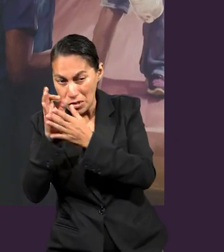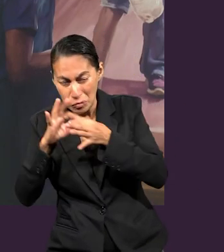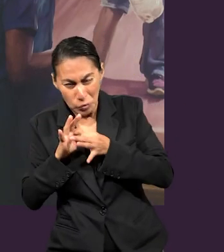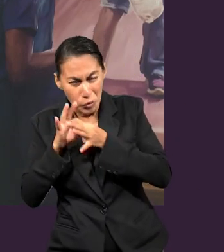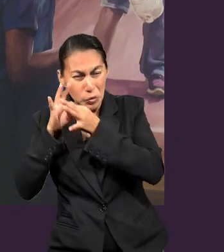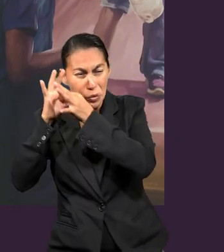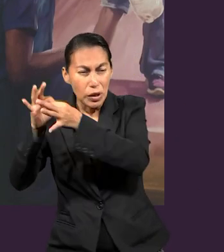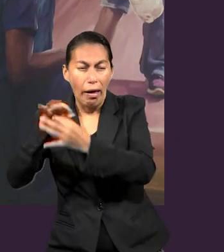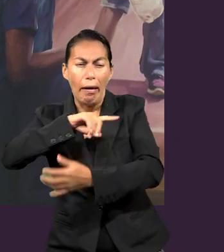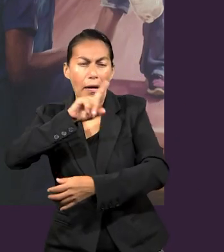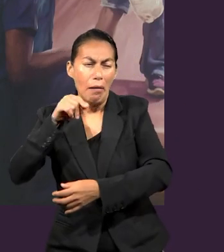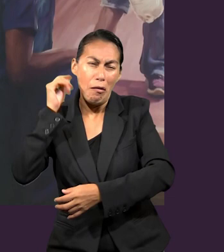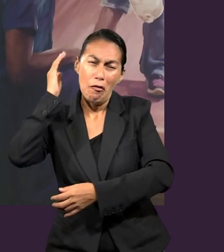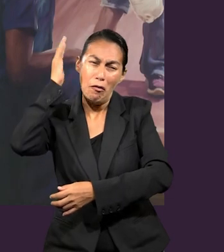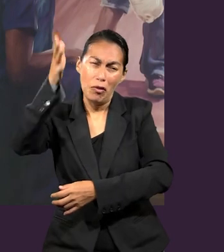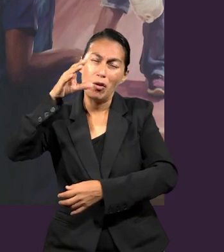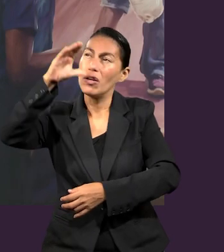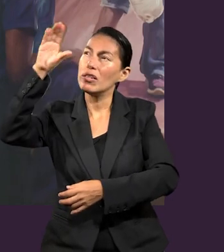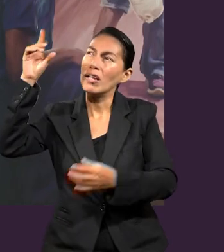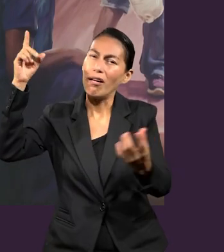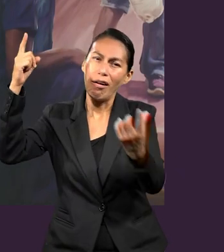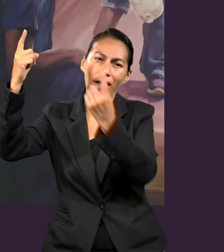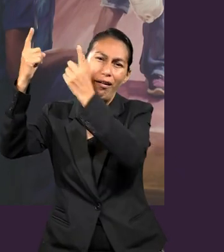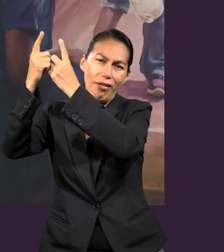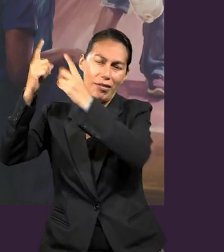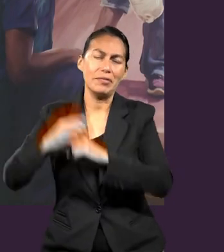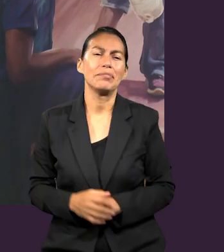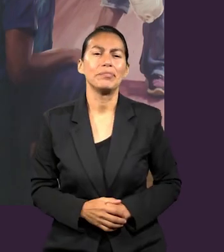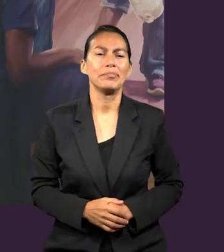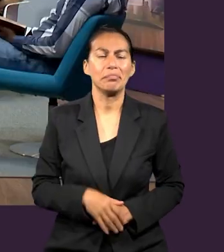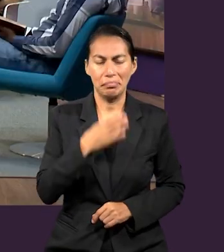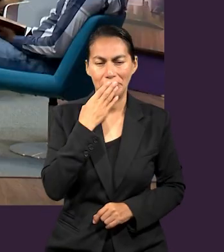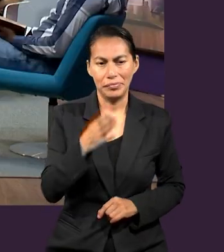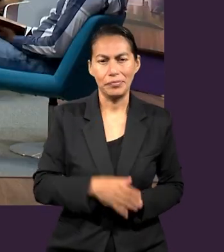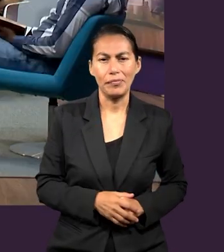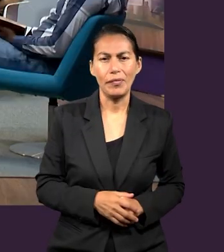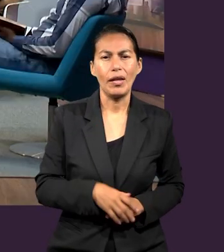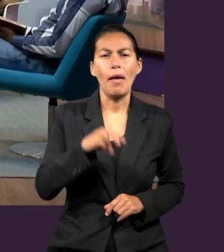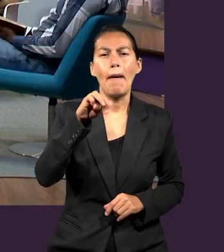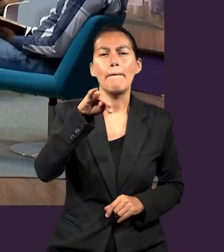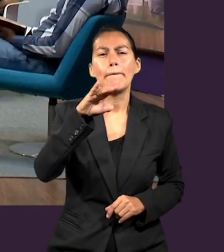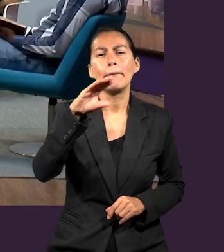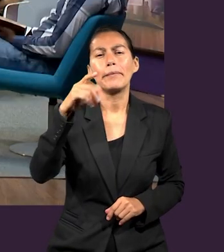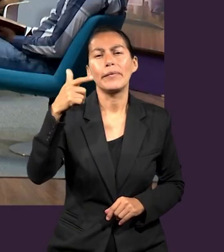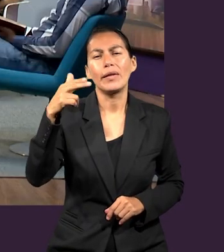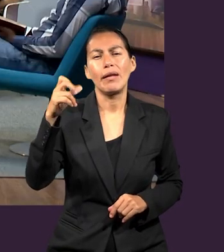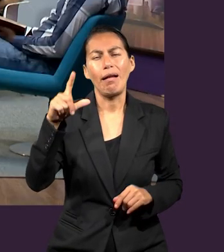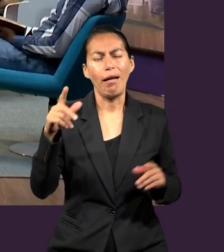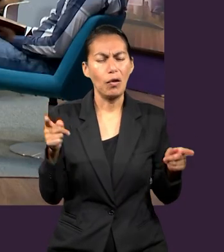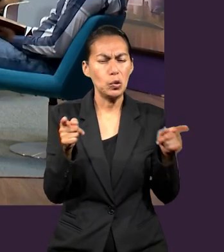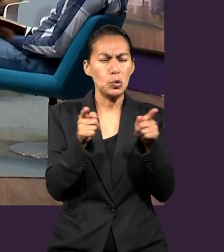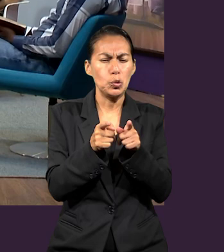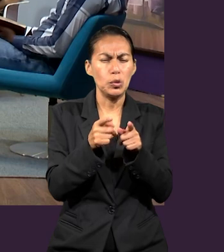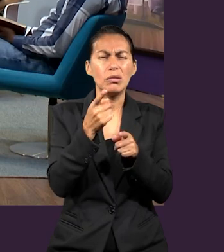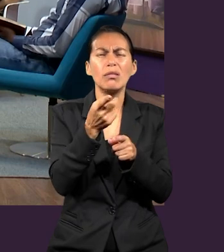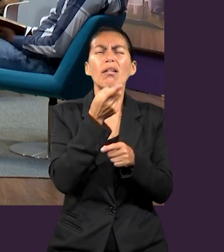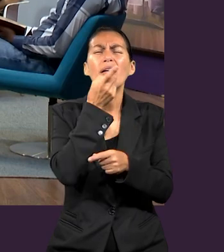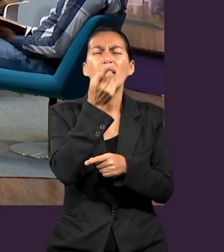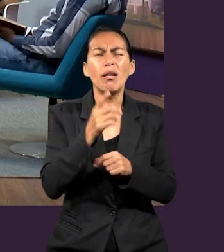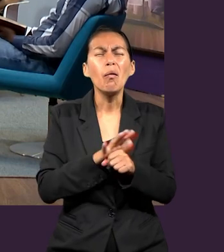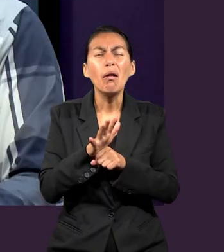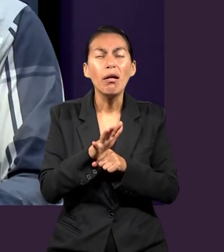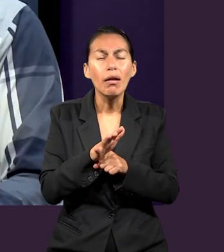tuvieran esta vida eterna, que buscaran esto. Amén. En una frase, Michael, ¿qué le dirías?